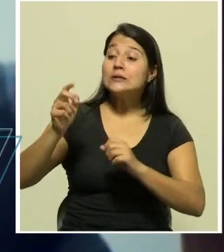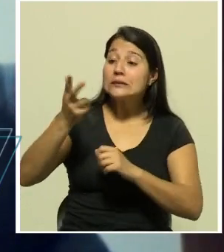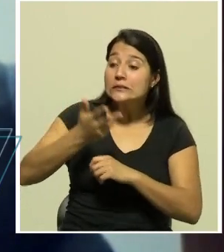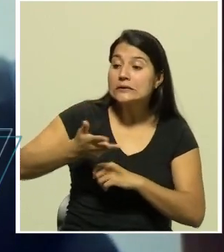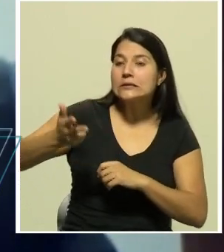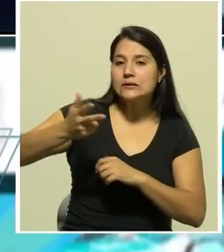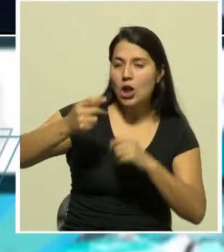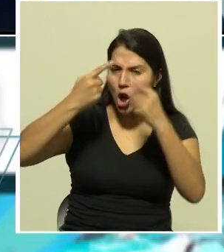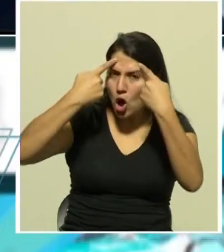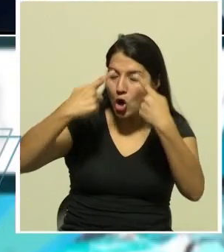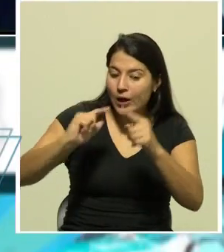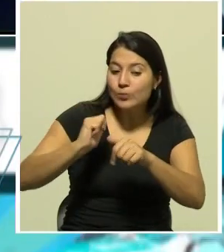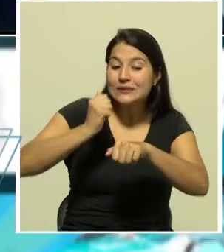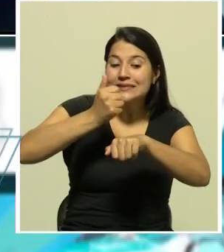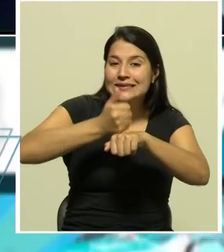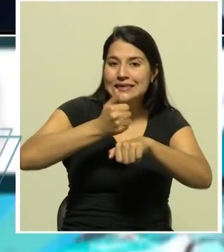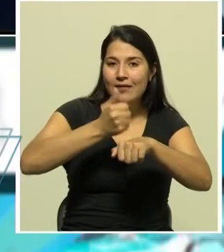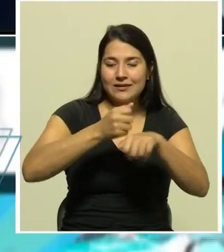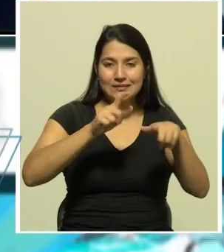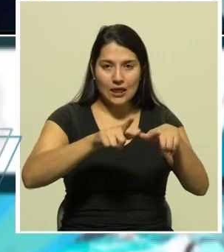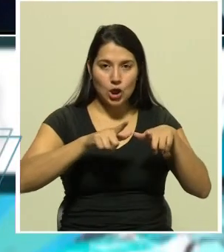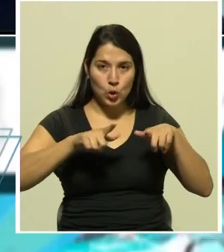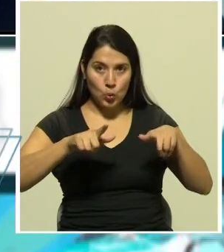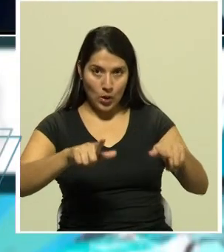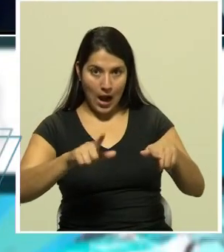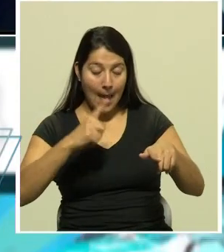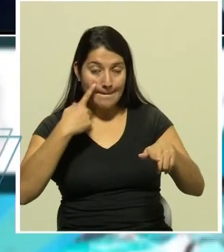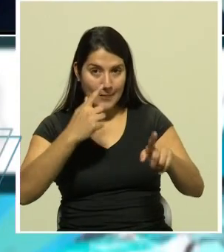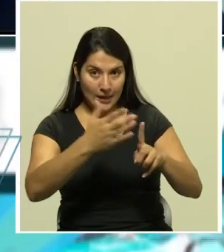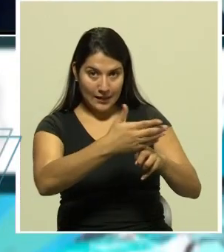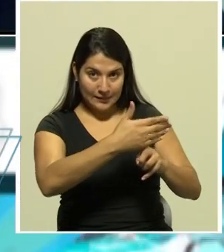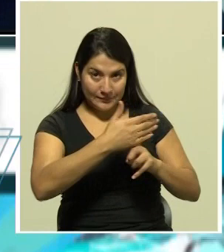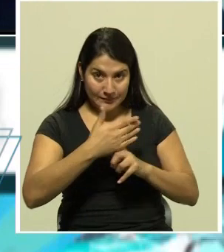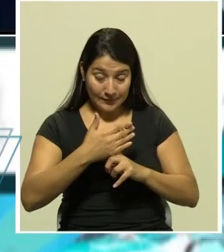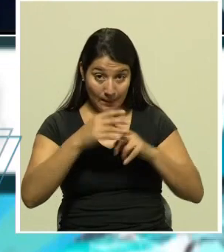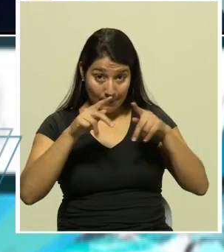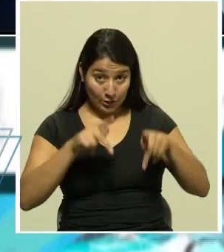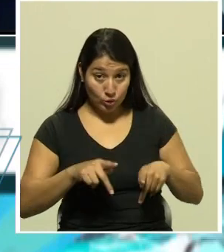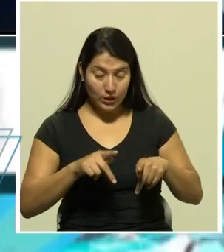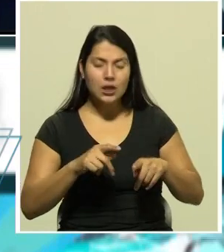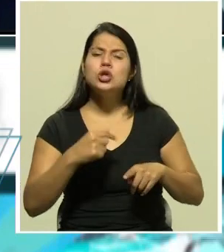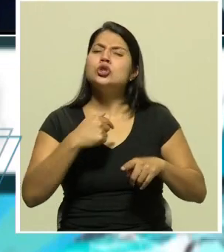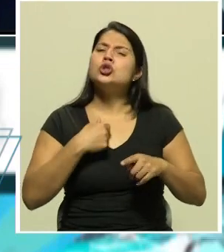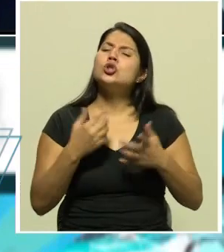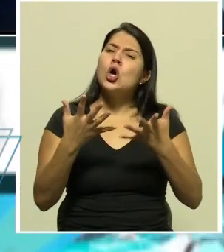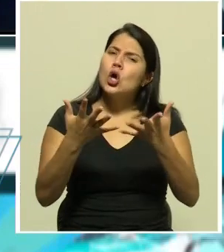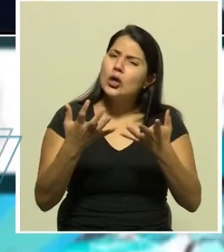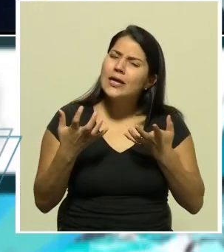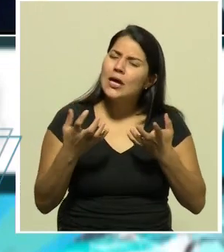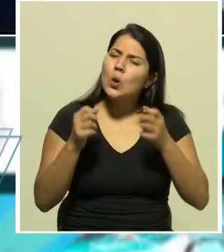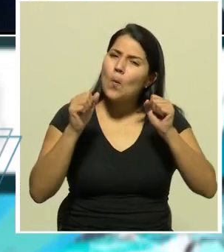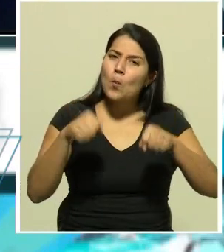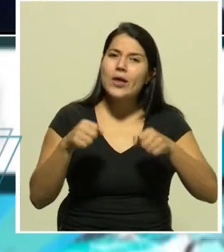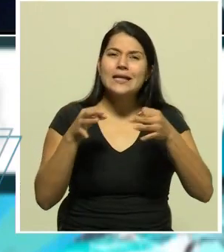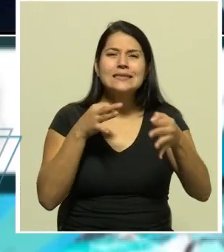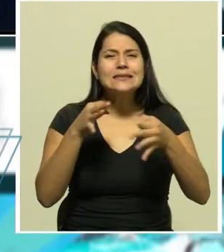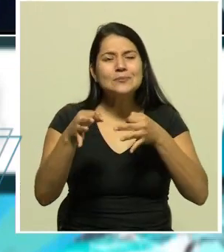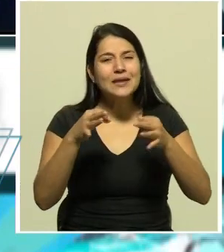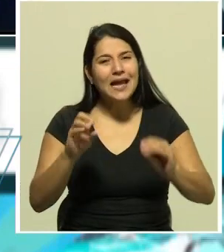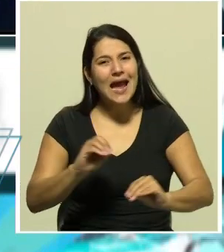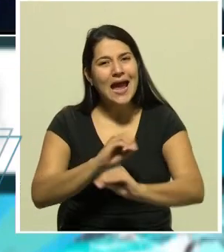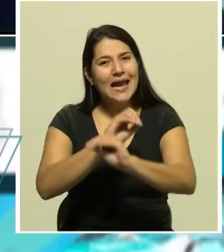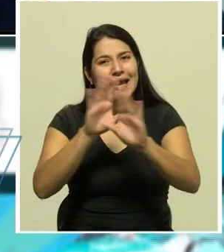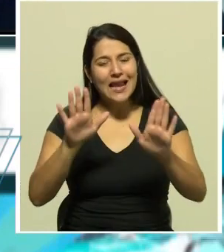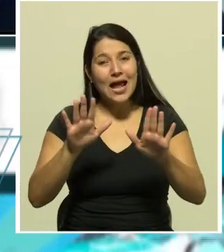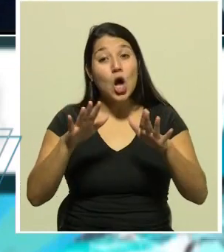actividades o en este caso la instalación de albergues si quisiera tal vez clarificar un poquito el